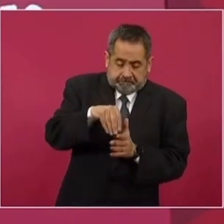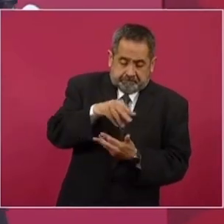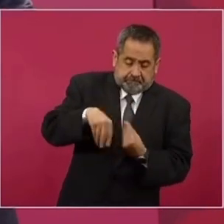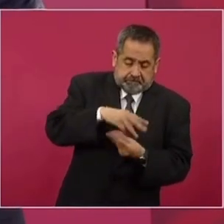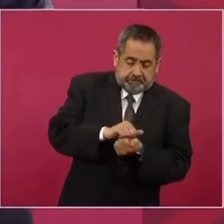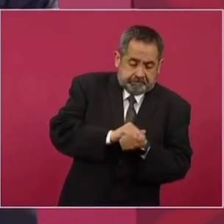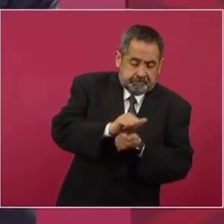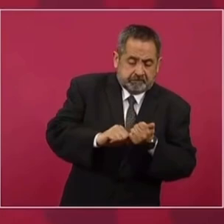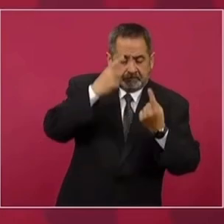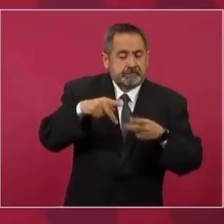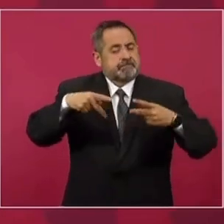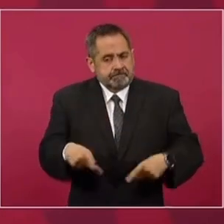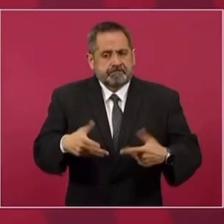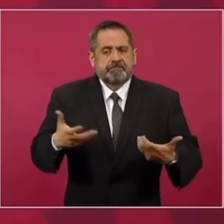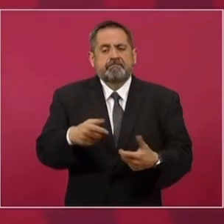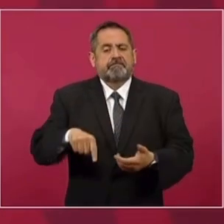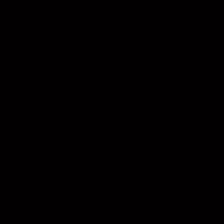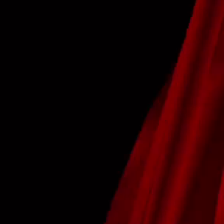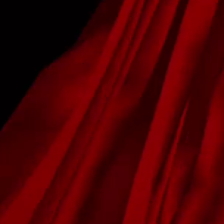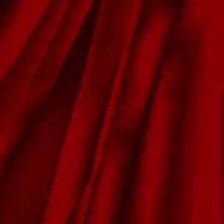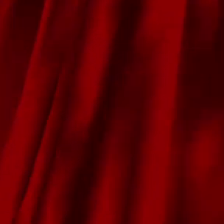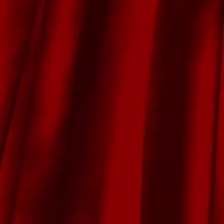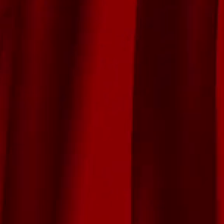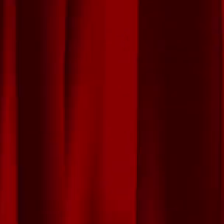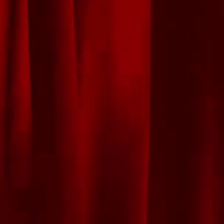para abastecer el consumo interno.